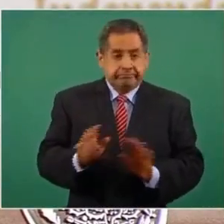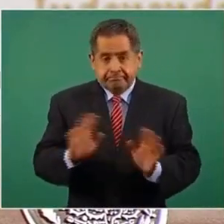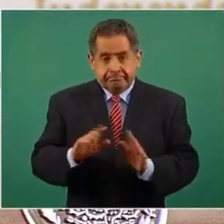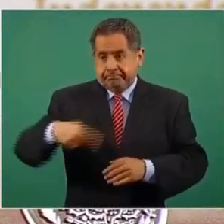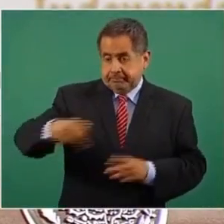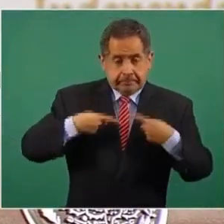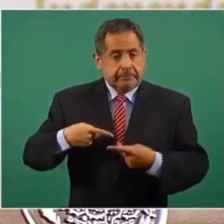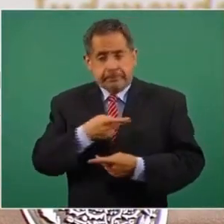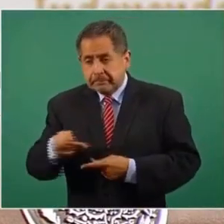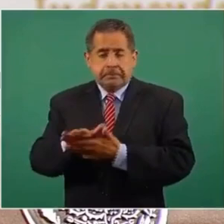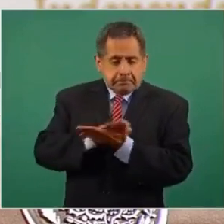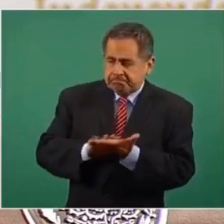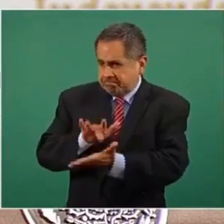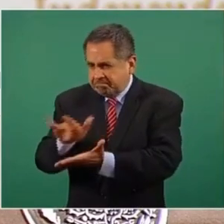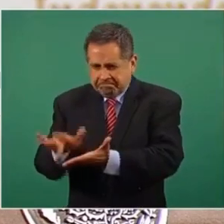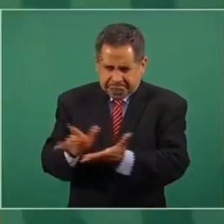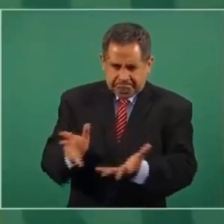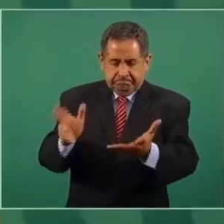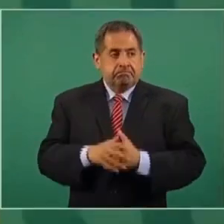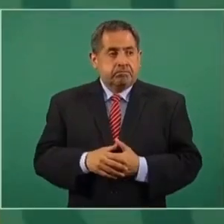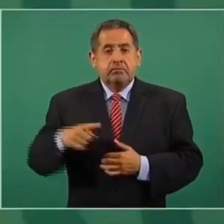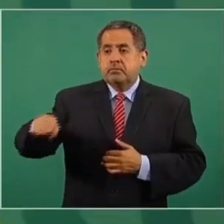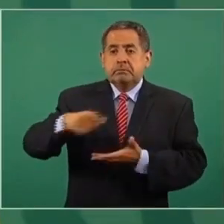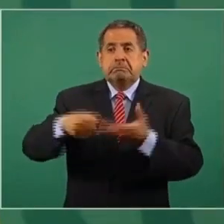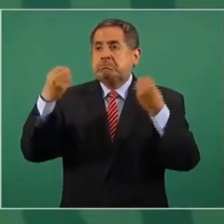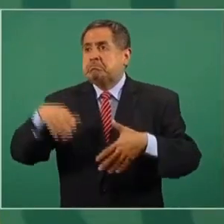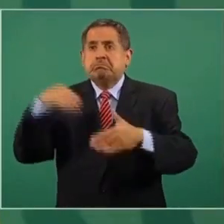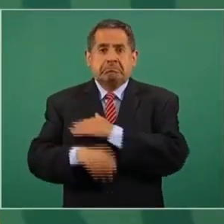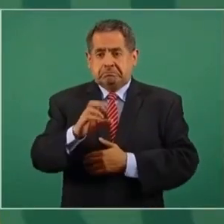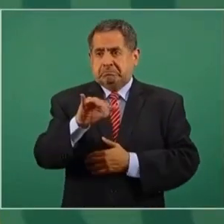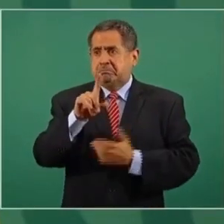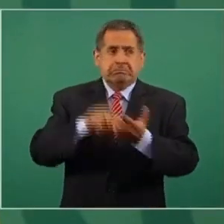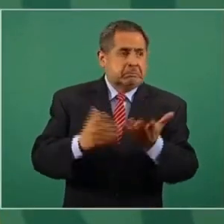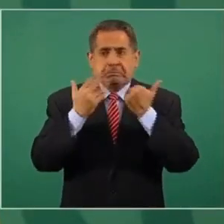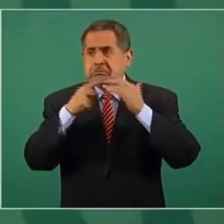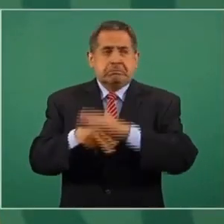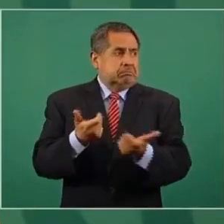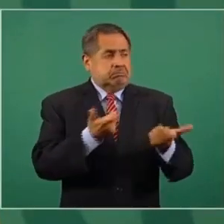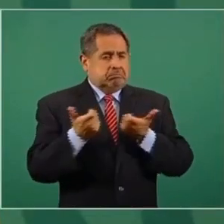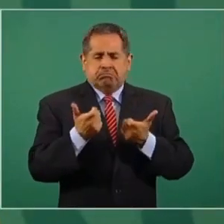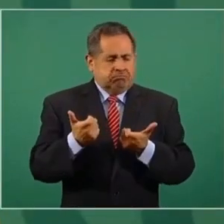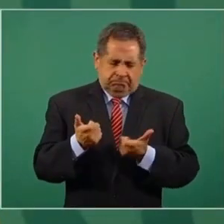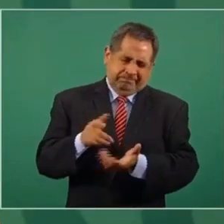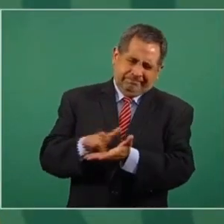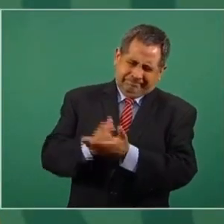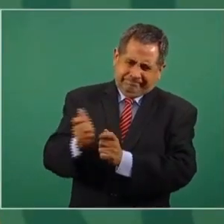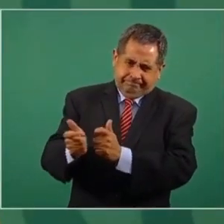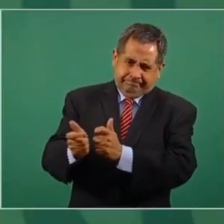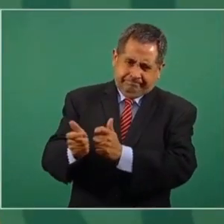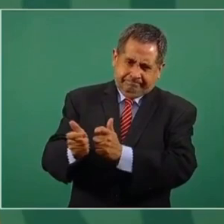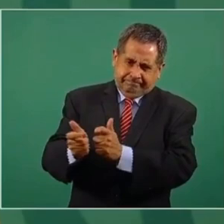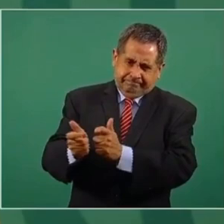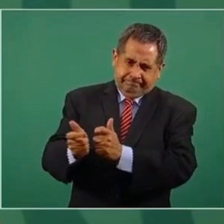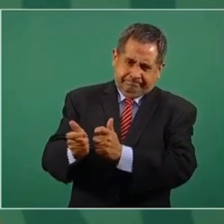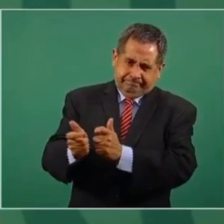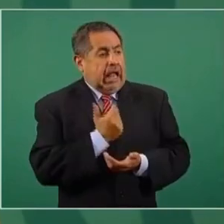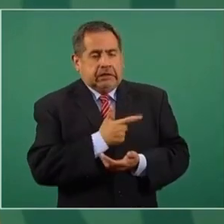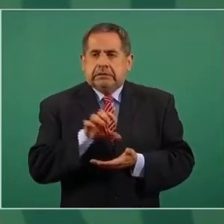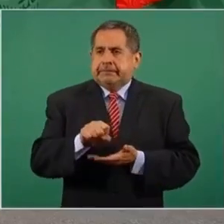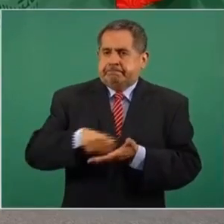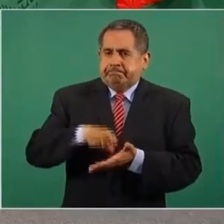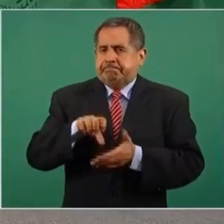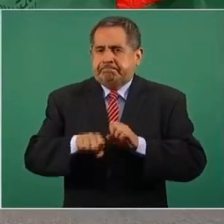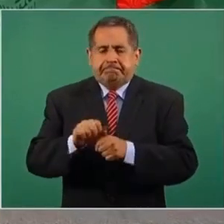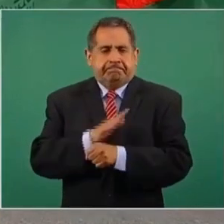a la gente humilde, no se nos cayó el consumo, no hubo una crisis de consumo, la gente tuvo y sigue teniendo para comprar lo indispensable, lo